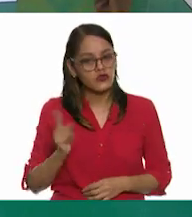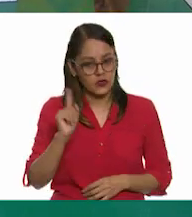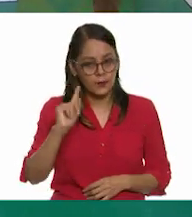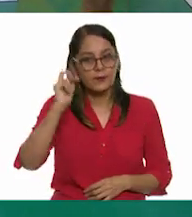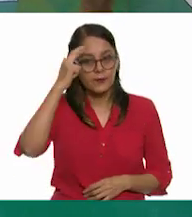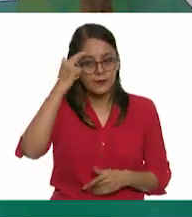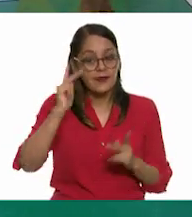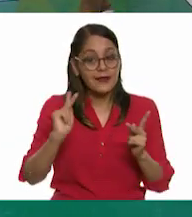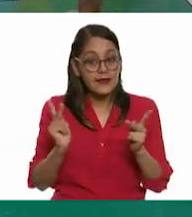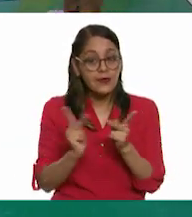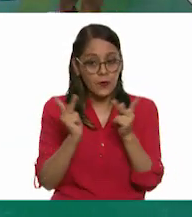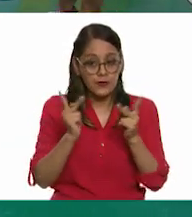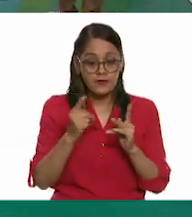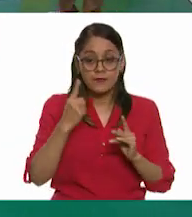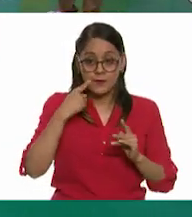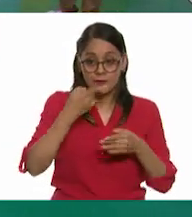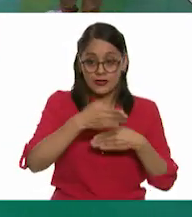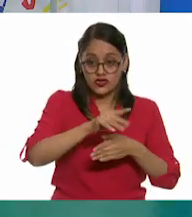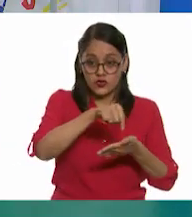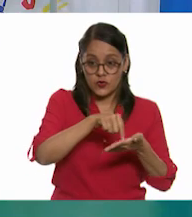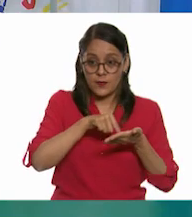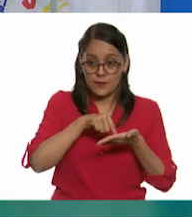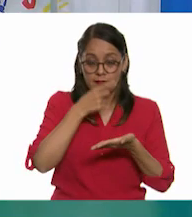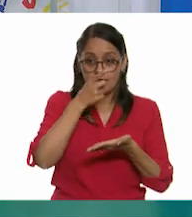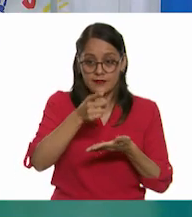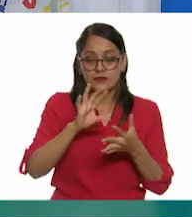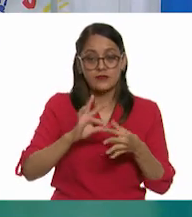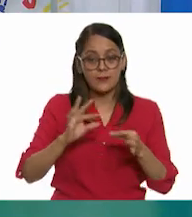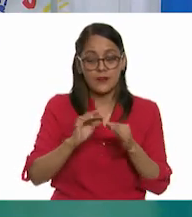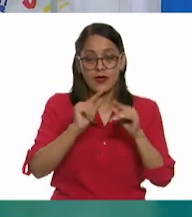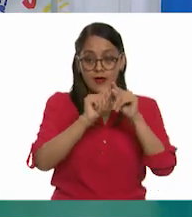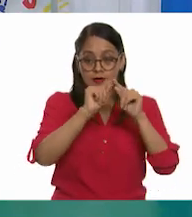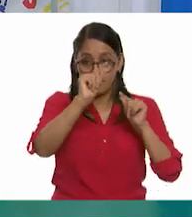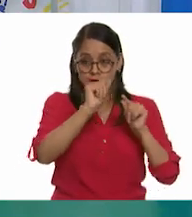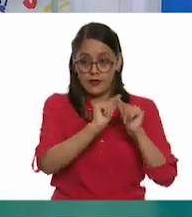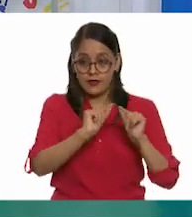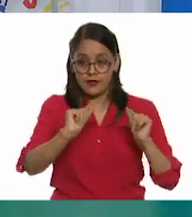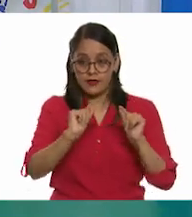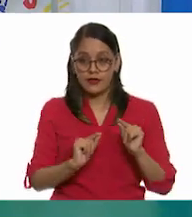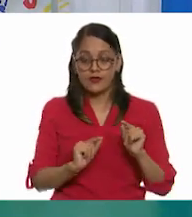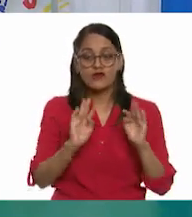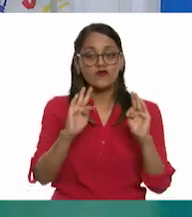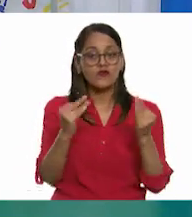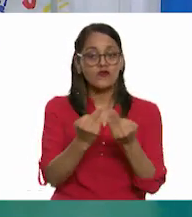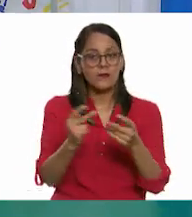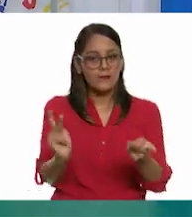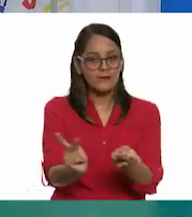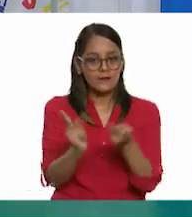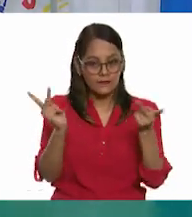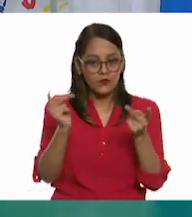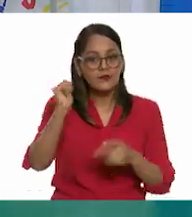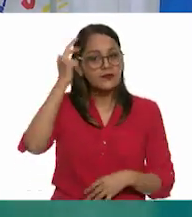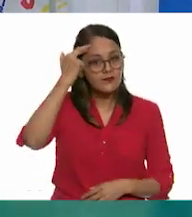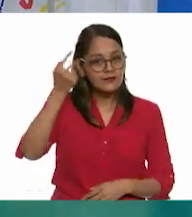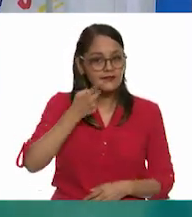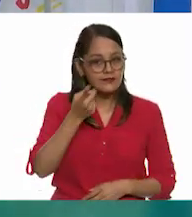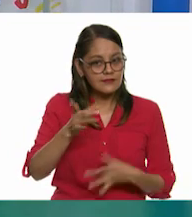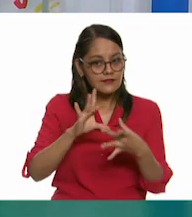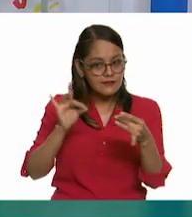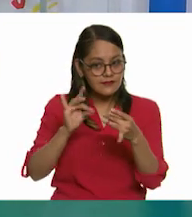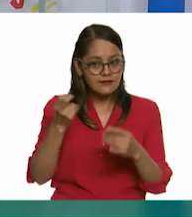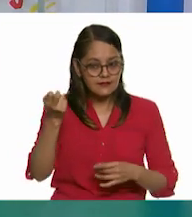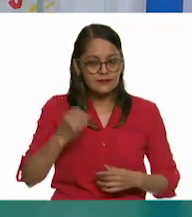Recordemos que justamente en instrucción nos dice que los segmentos tienen que ser de la misma forma y del tamaño. Eso viene en la instrucción de nuestro sobre. Ah, sí, es cierto.